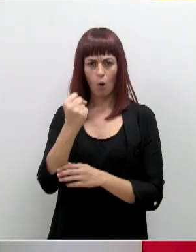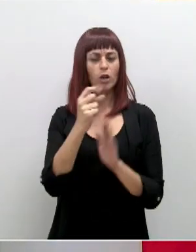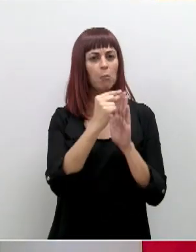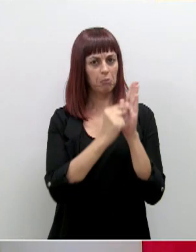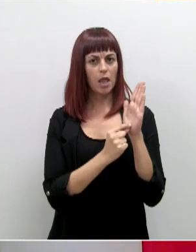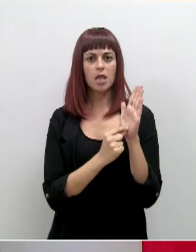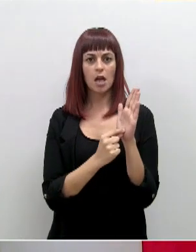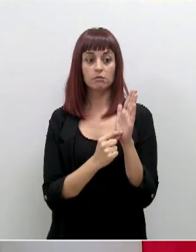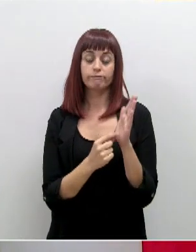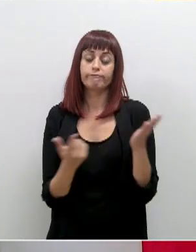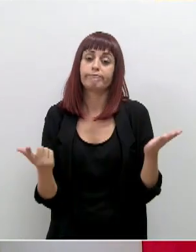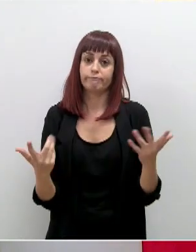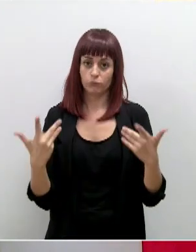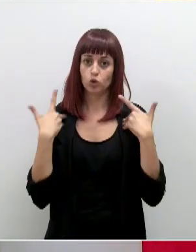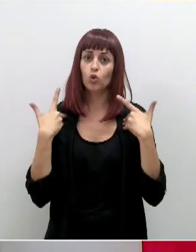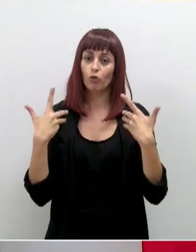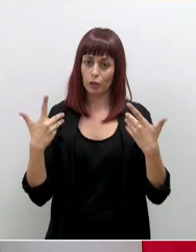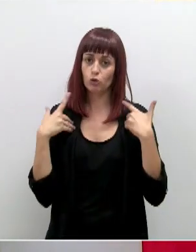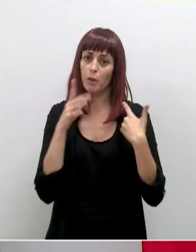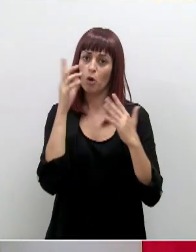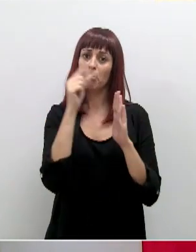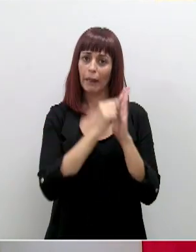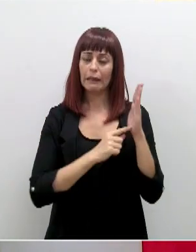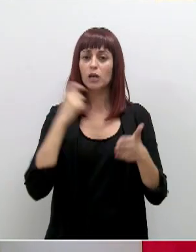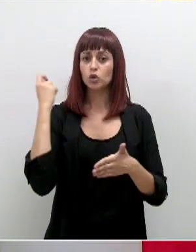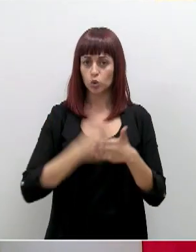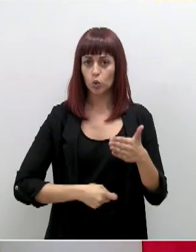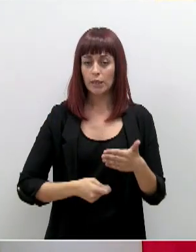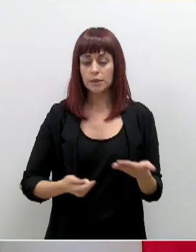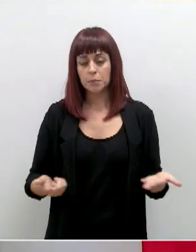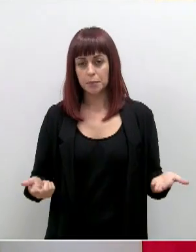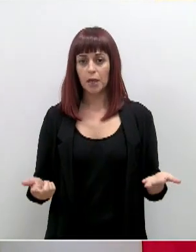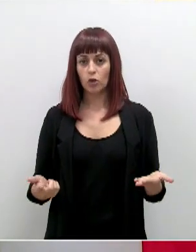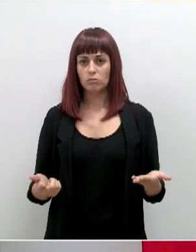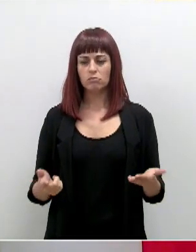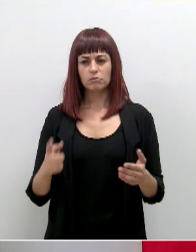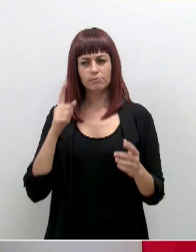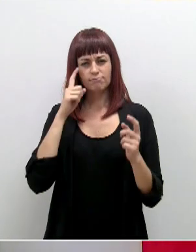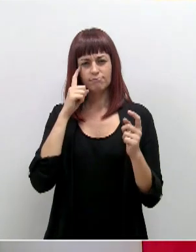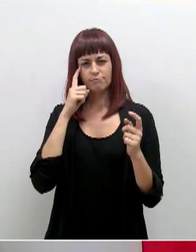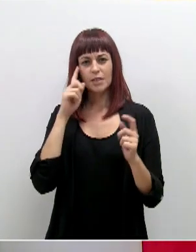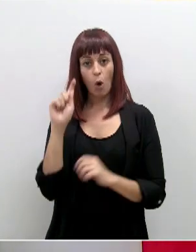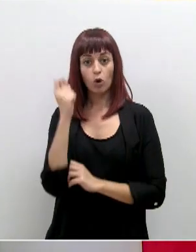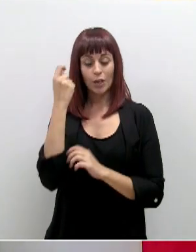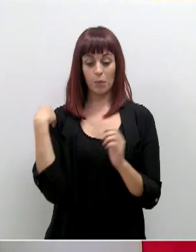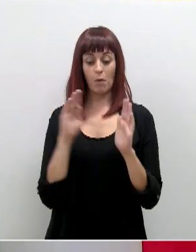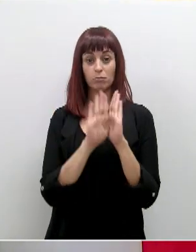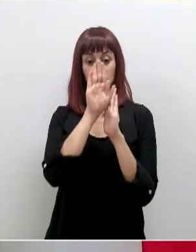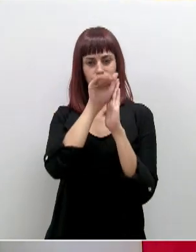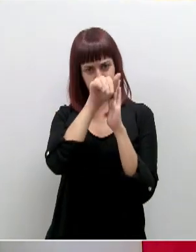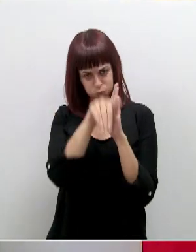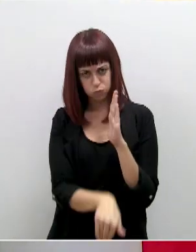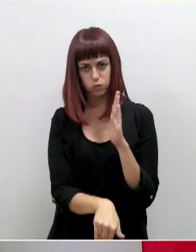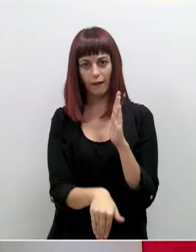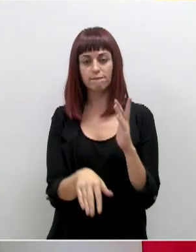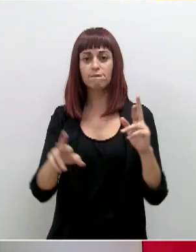evidentemente con gran sufrimiento porque son medidas que son duras, se ha conseguido revertir la curva. Esperemos que